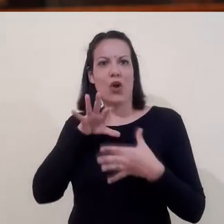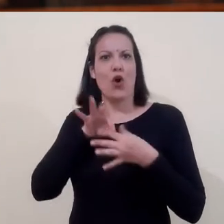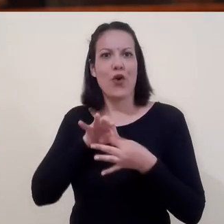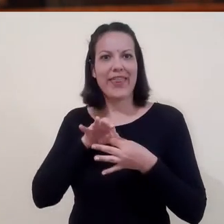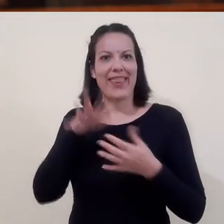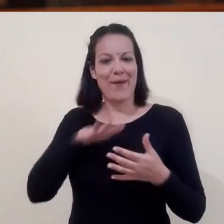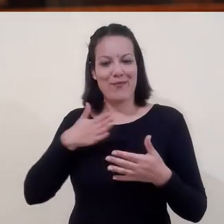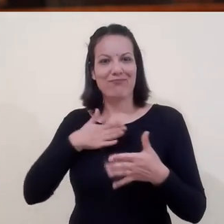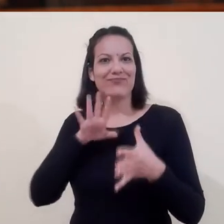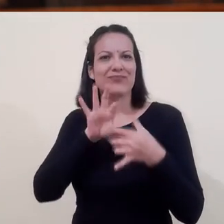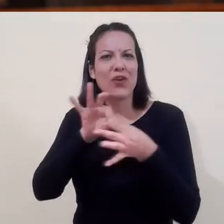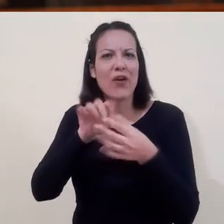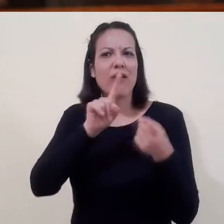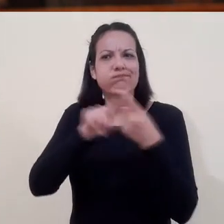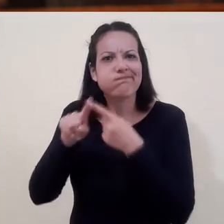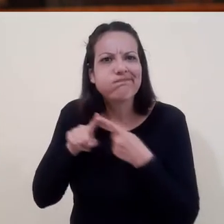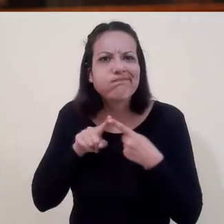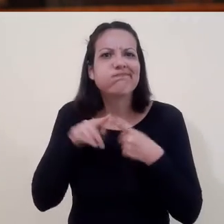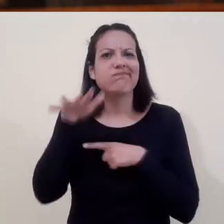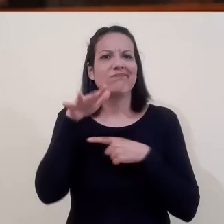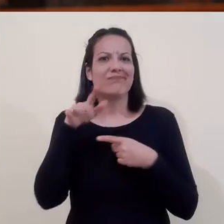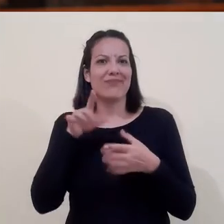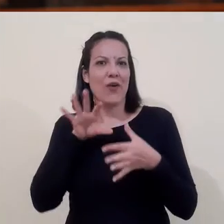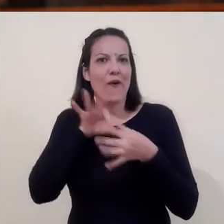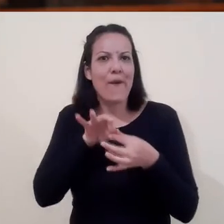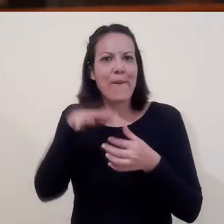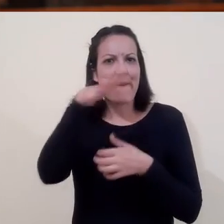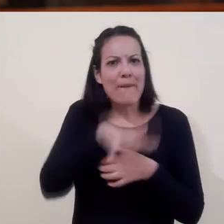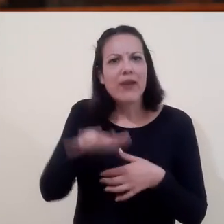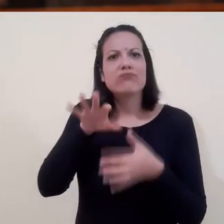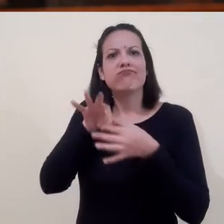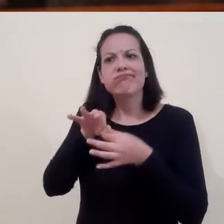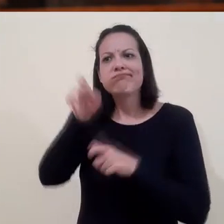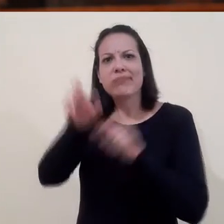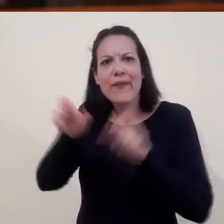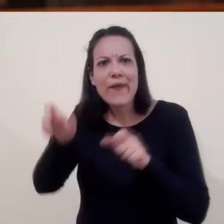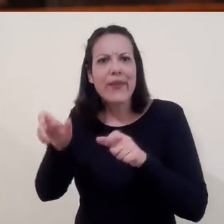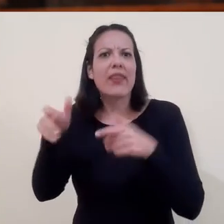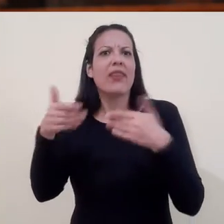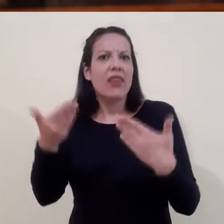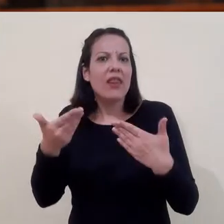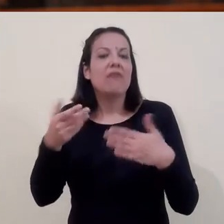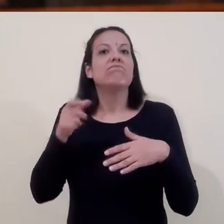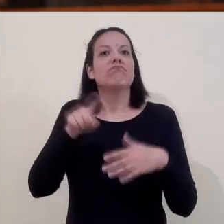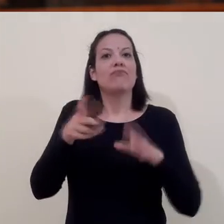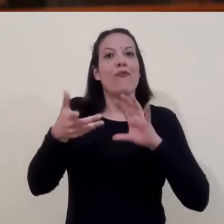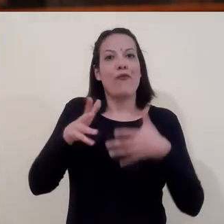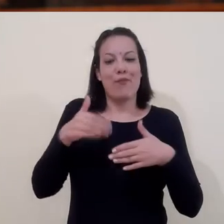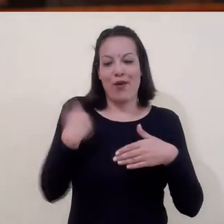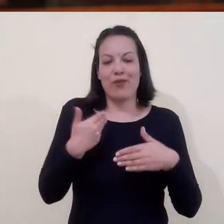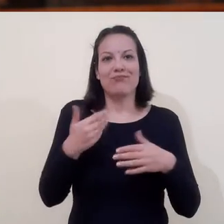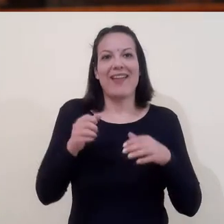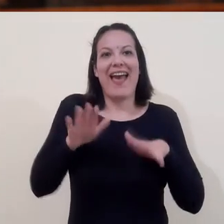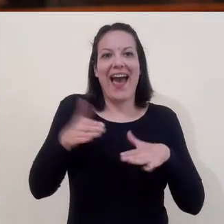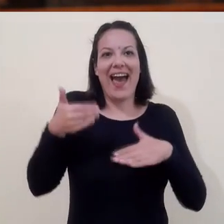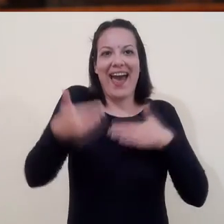conectamos con el espacio, nos conectamos con los otros, nos conectamos con las otras y de esa manera